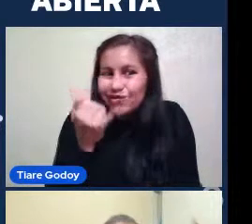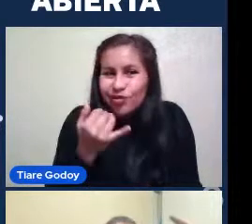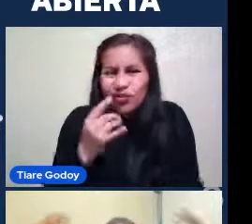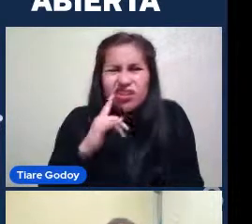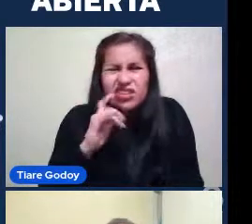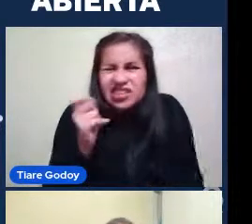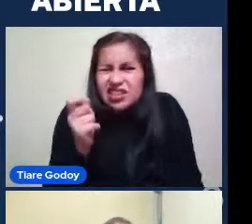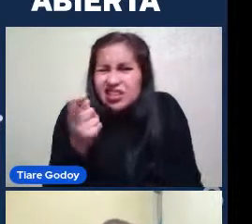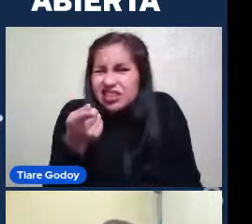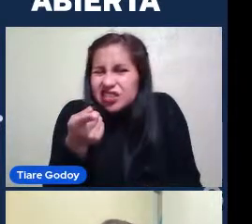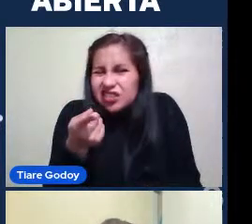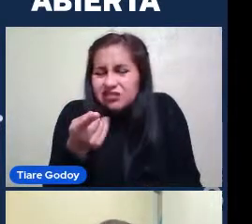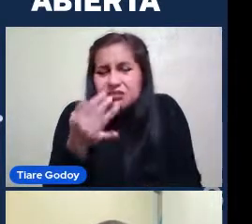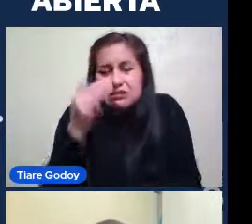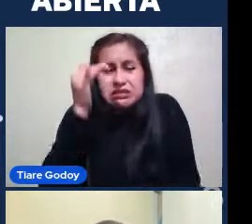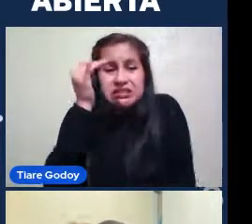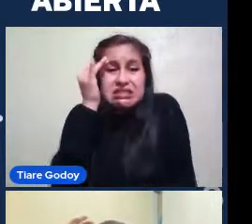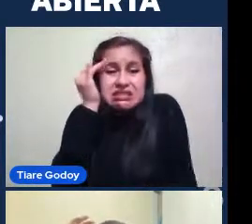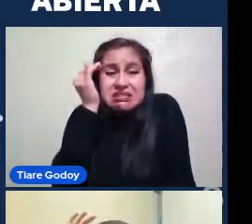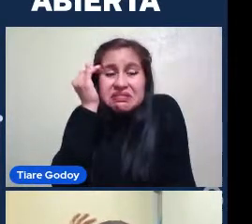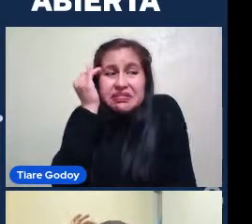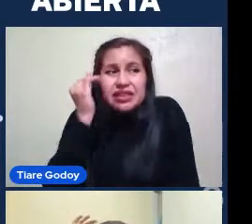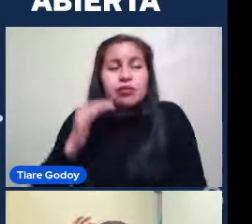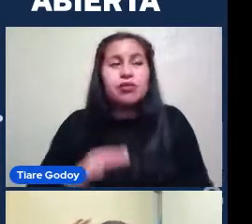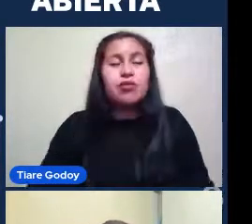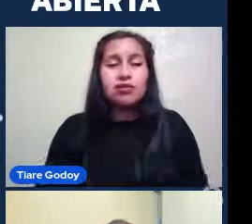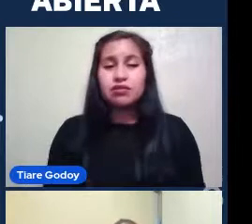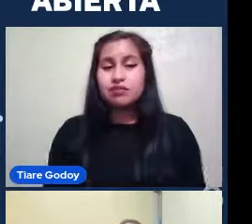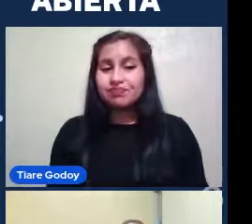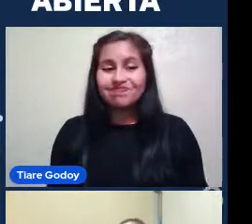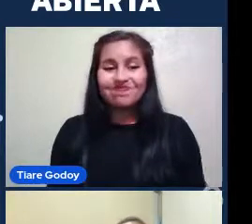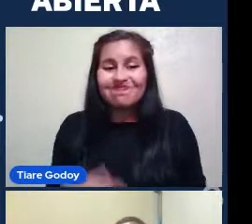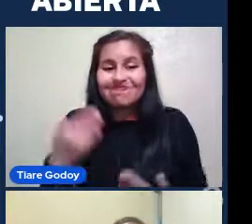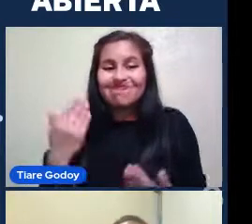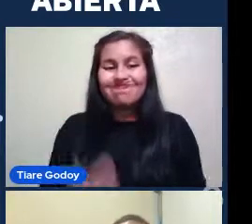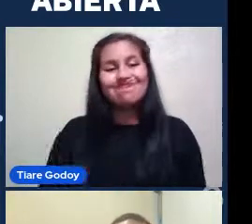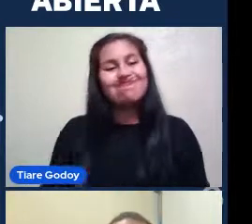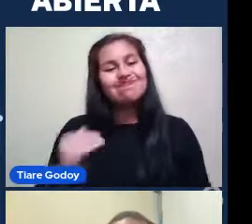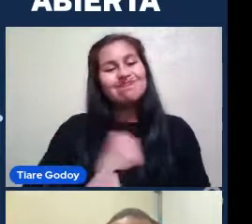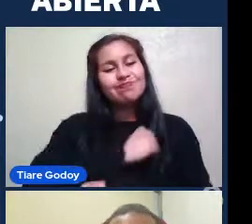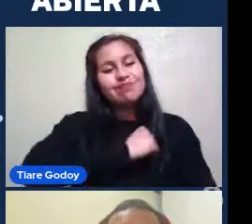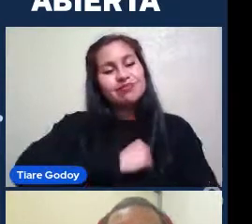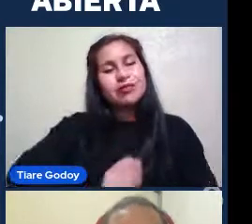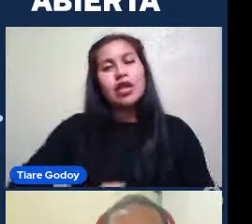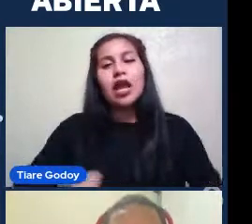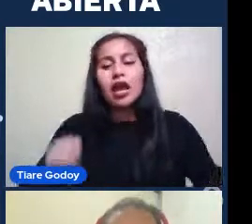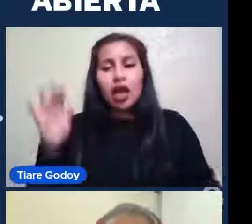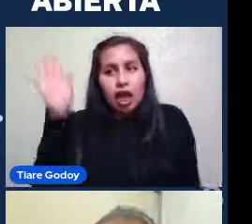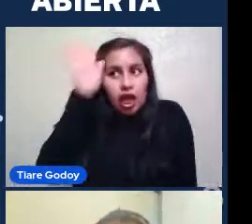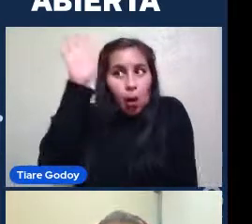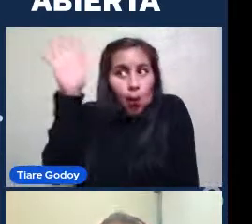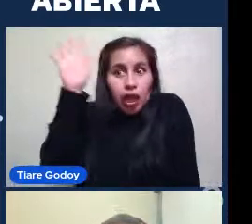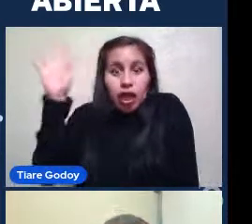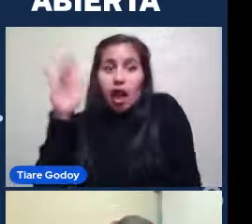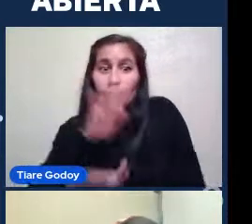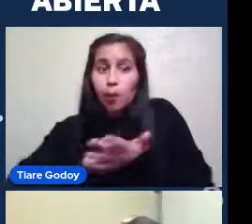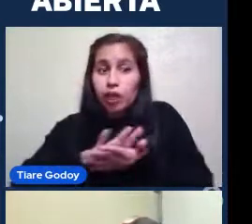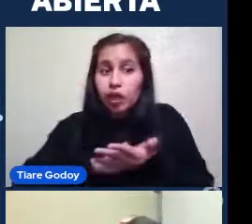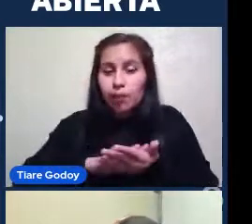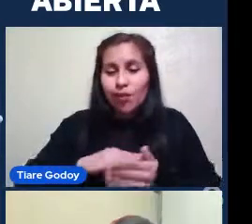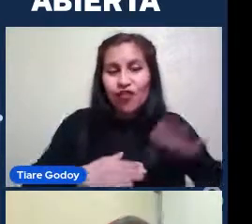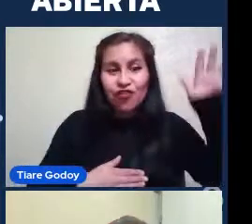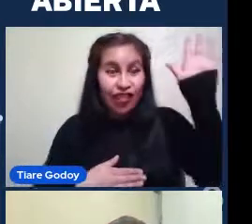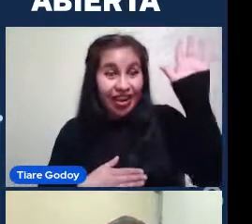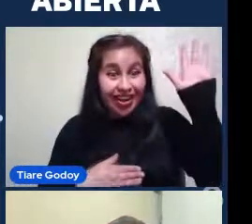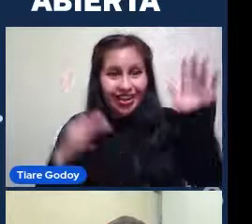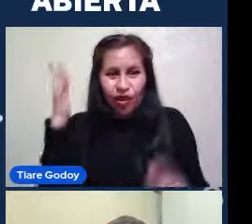mucho De cómo actúa La materia oscura Pero no sabemos Qué es Nos las podemos imaginar Como bailarines En la oscuridad